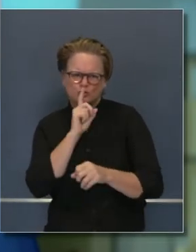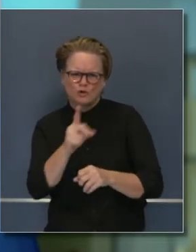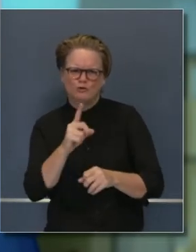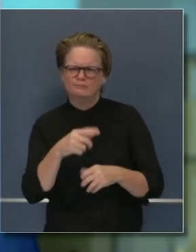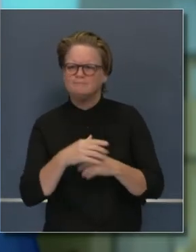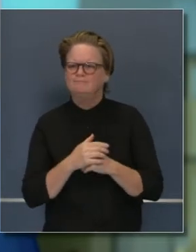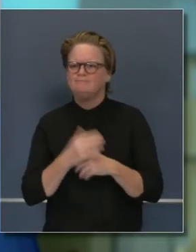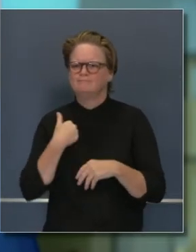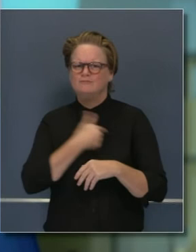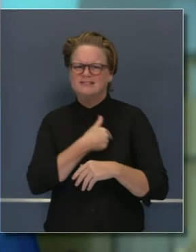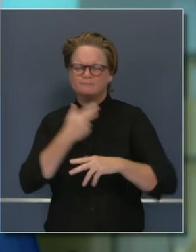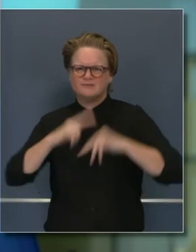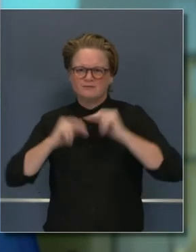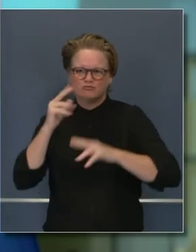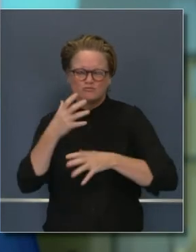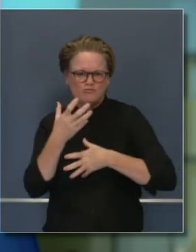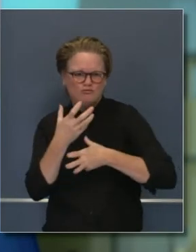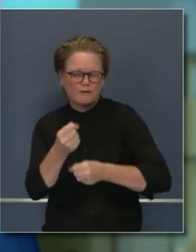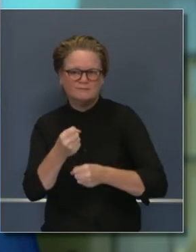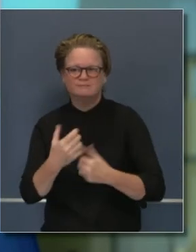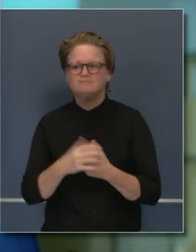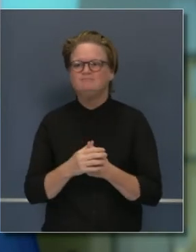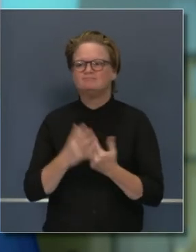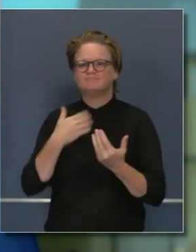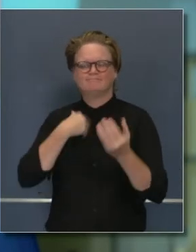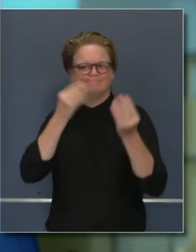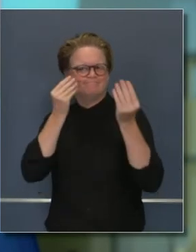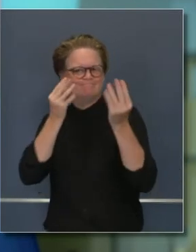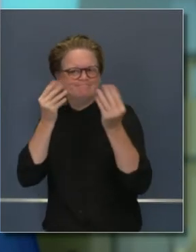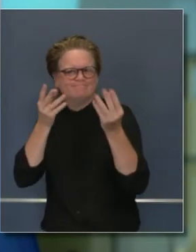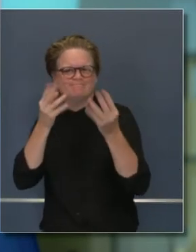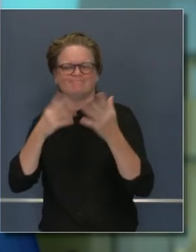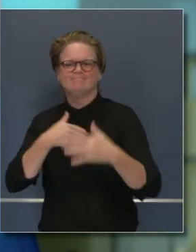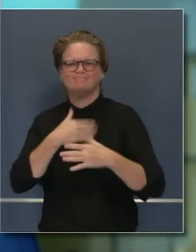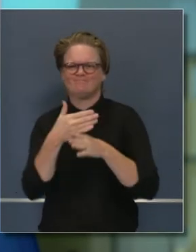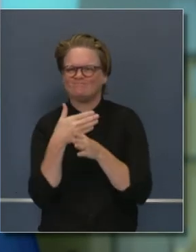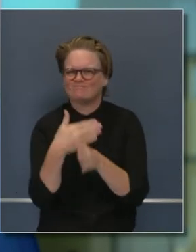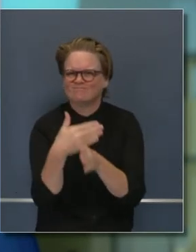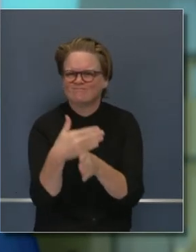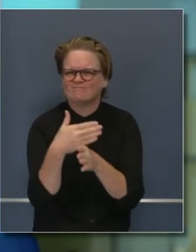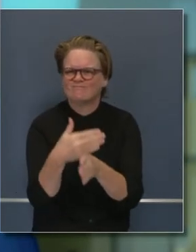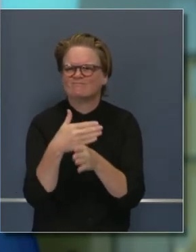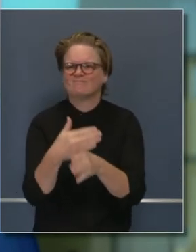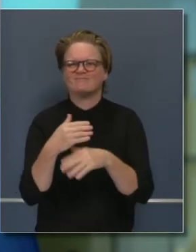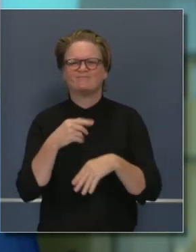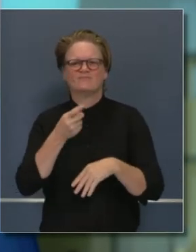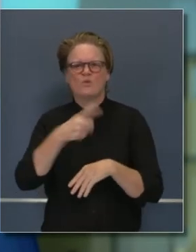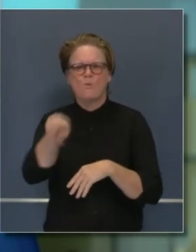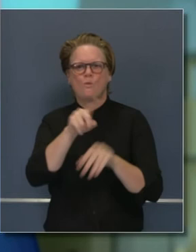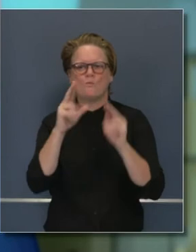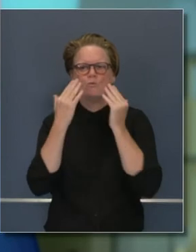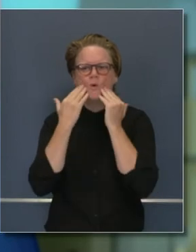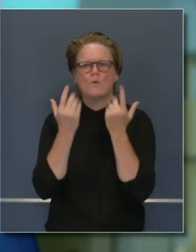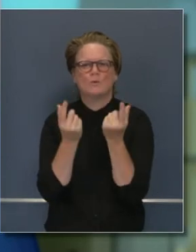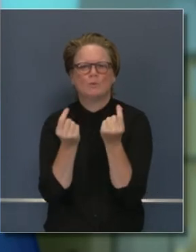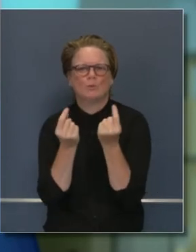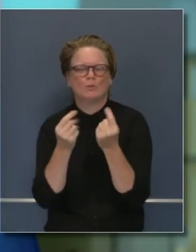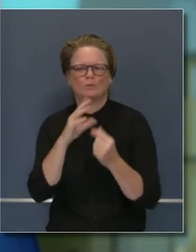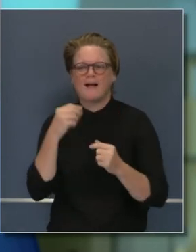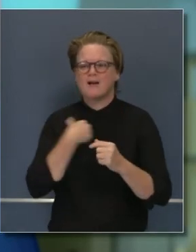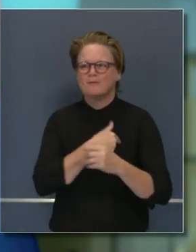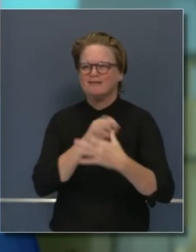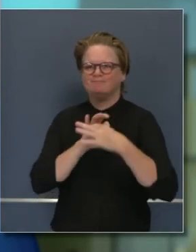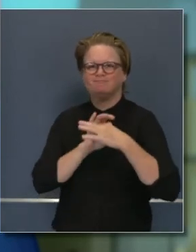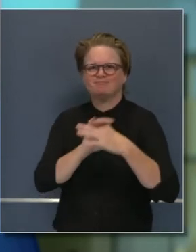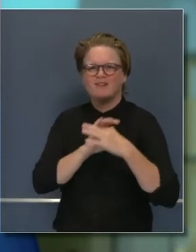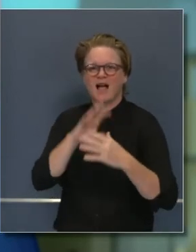anuncios, nuestra promoción para aumentar la confianza con californianos. Y esto nos permitirá utilizar